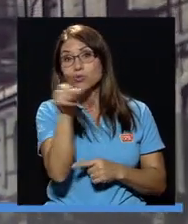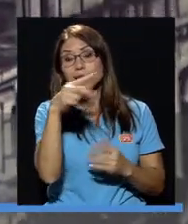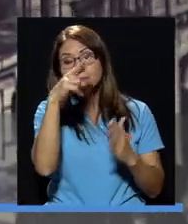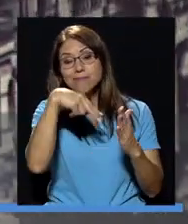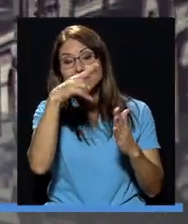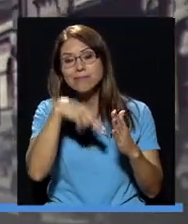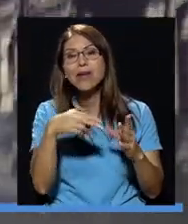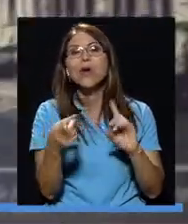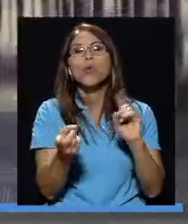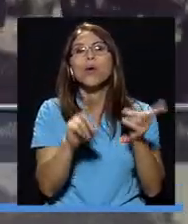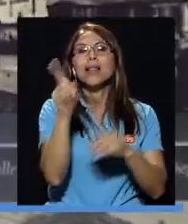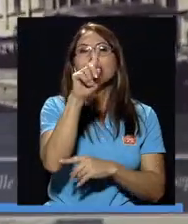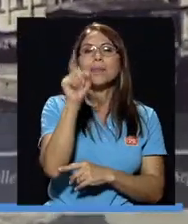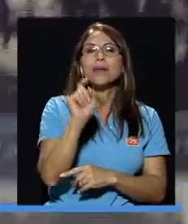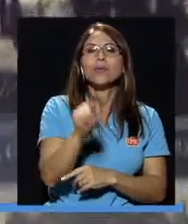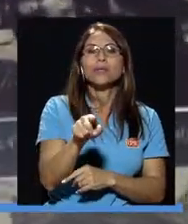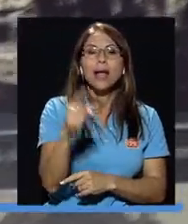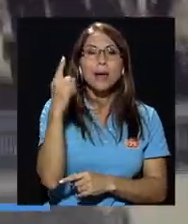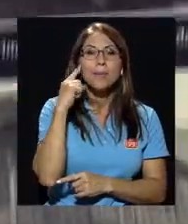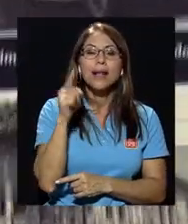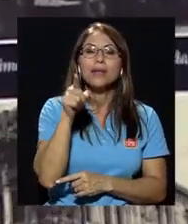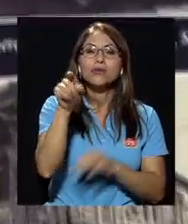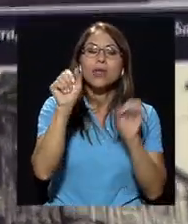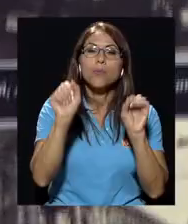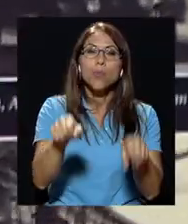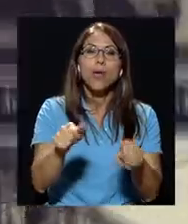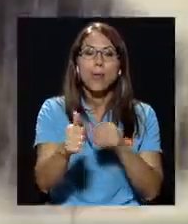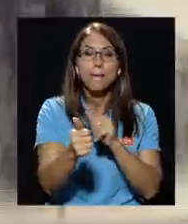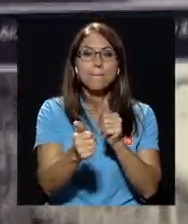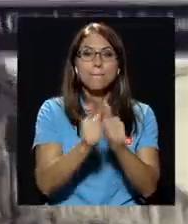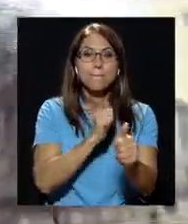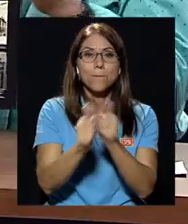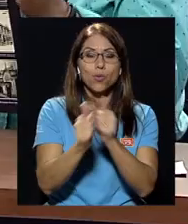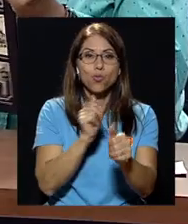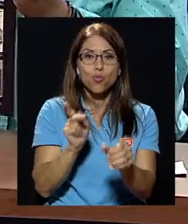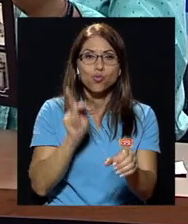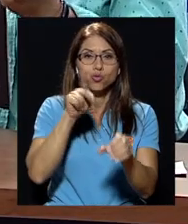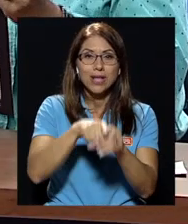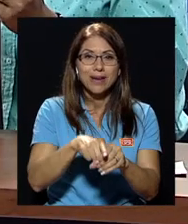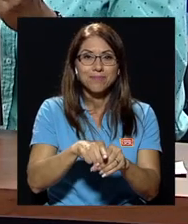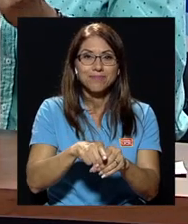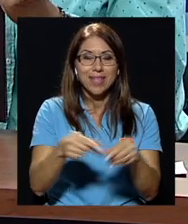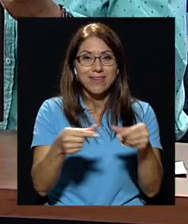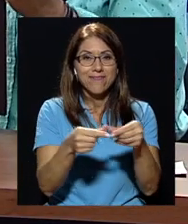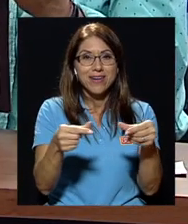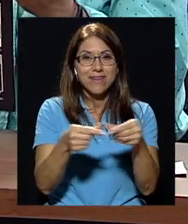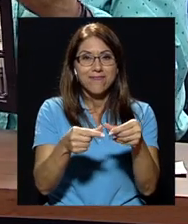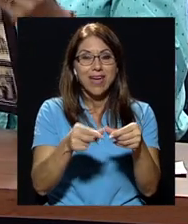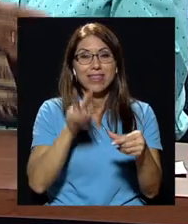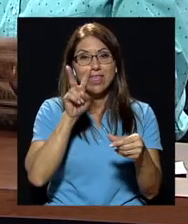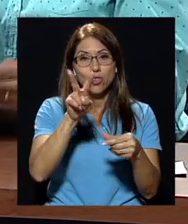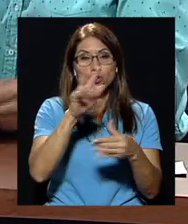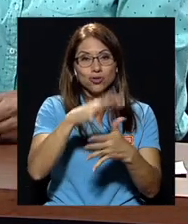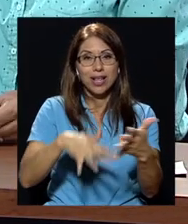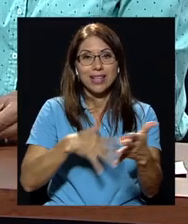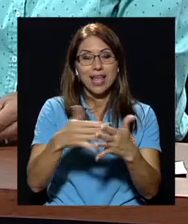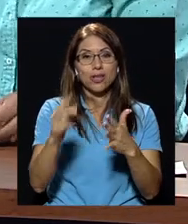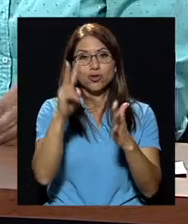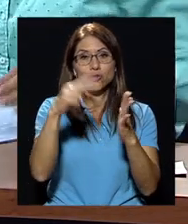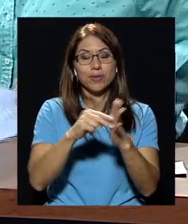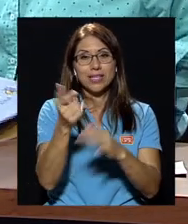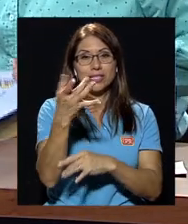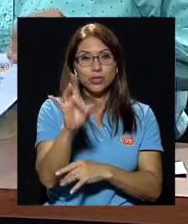pregunta que se va a hacer para que usted pueda concursar en la rifa de dos de estos calendarios 2018, que